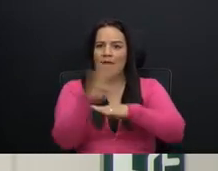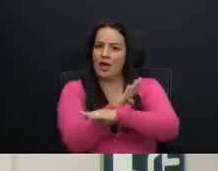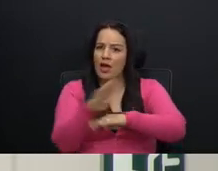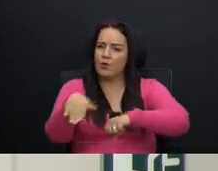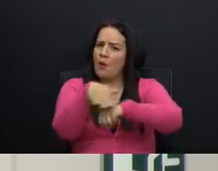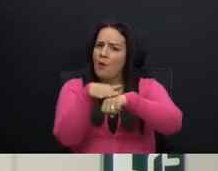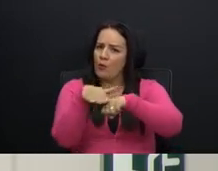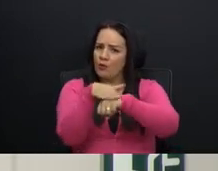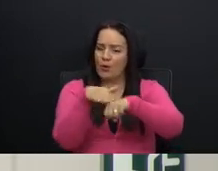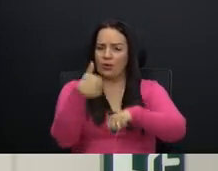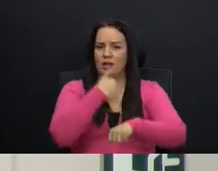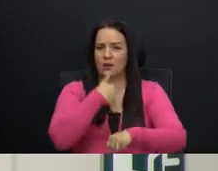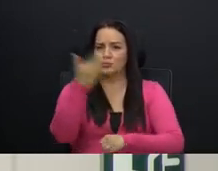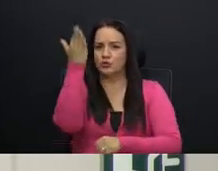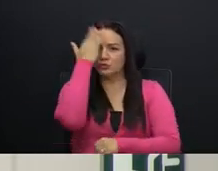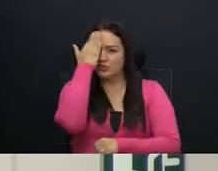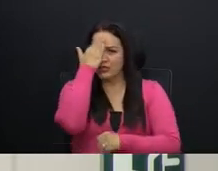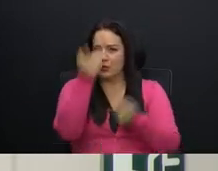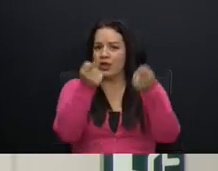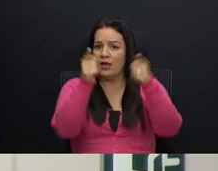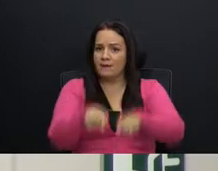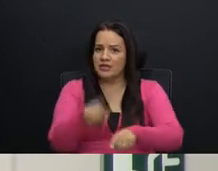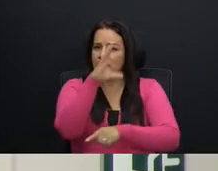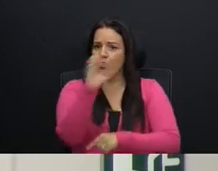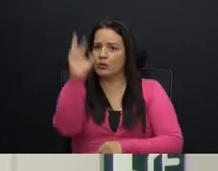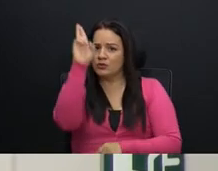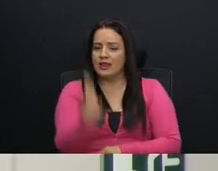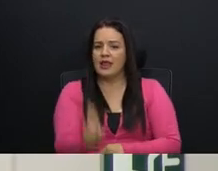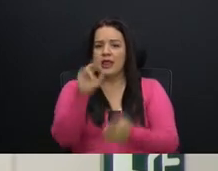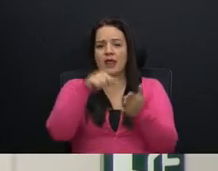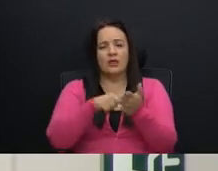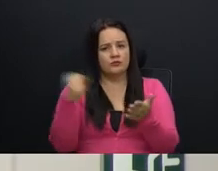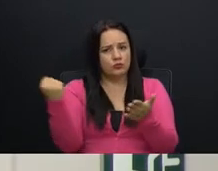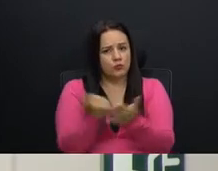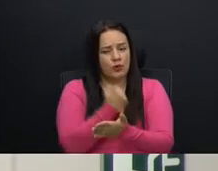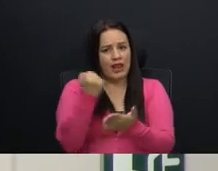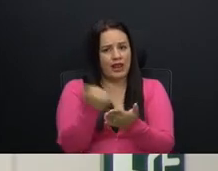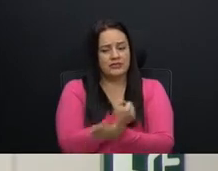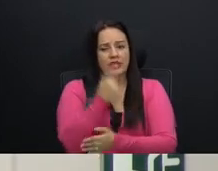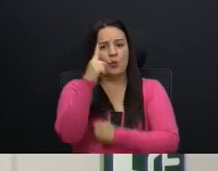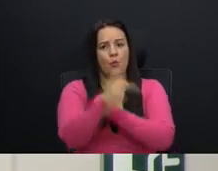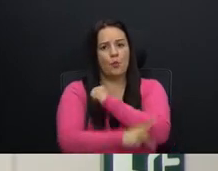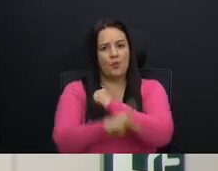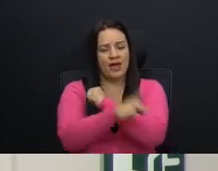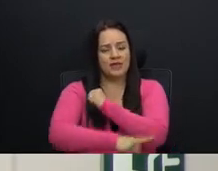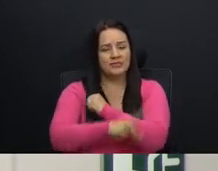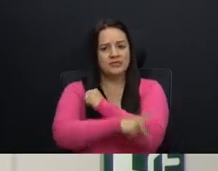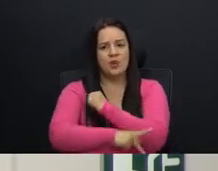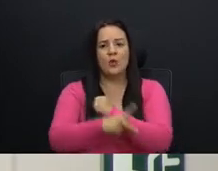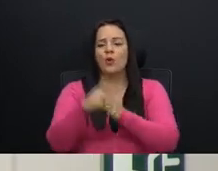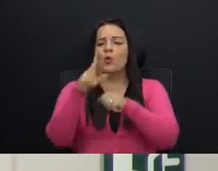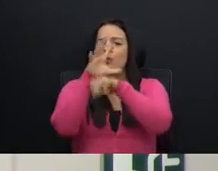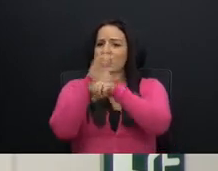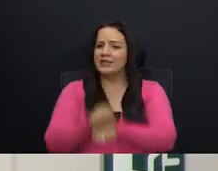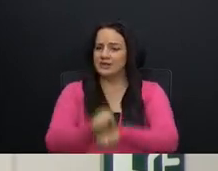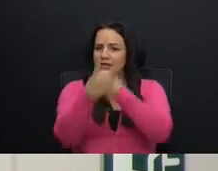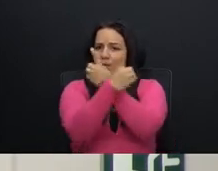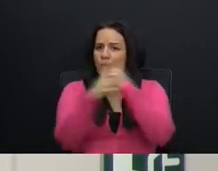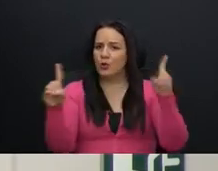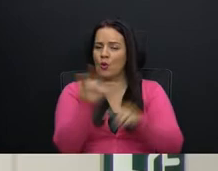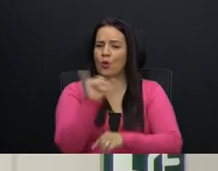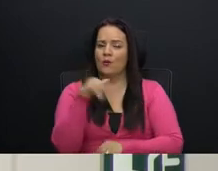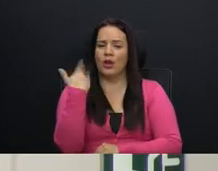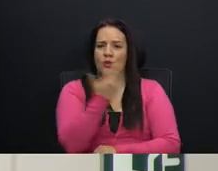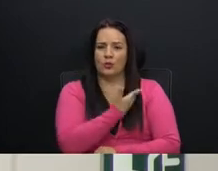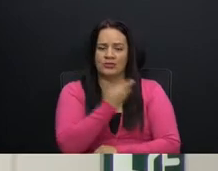tengamos conciencia de lo que está pasando en Costa Rica. Es una lástima que un país con una tradición democrática como la